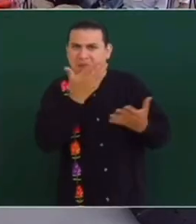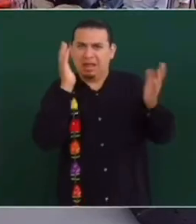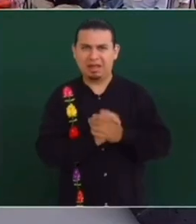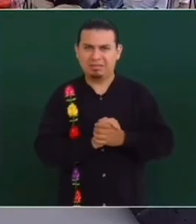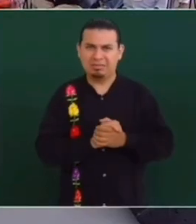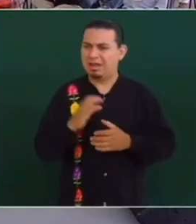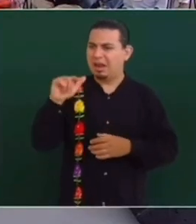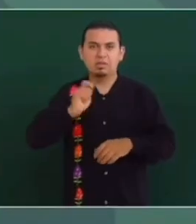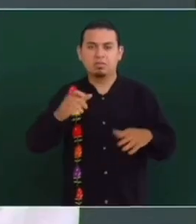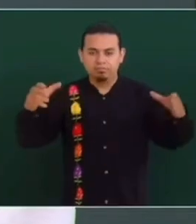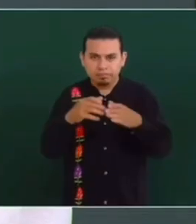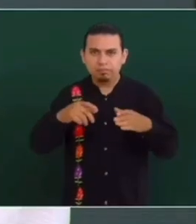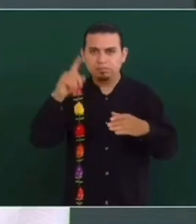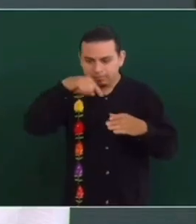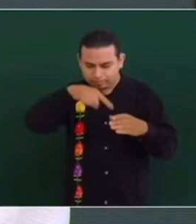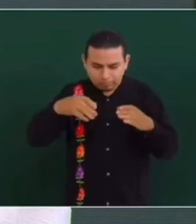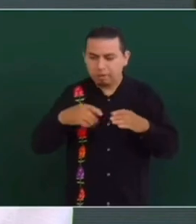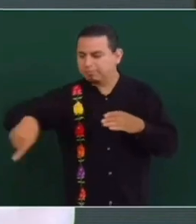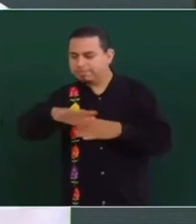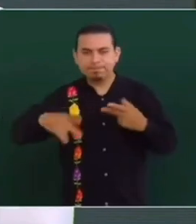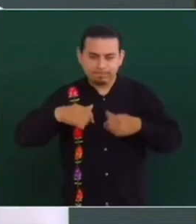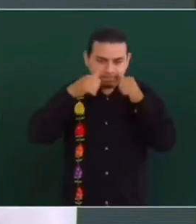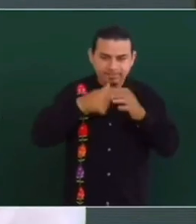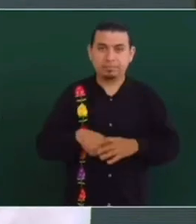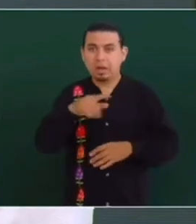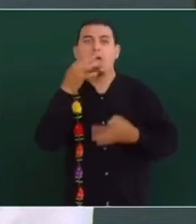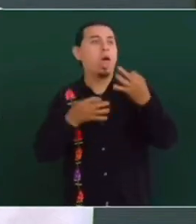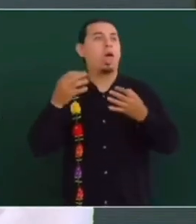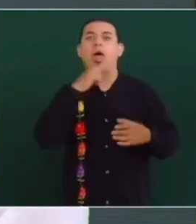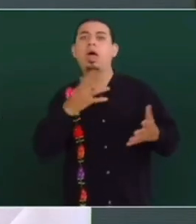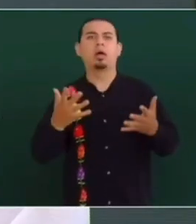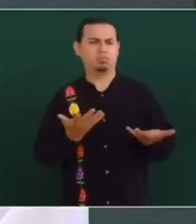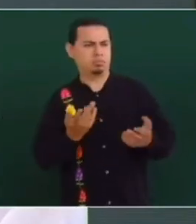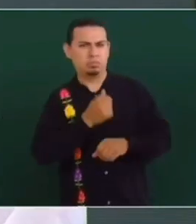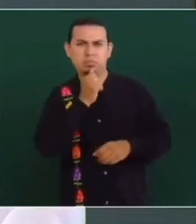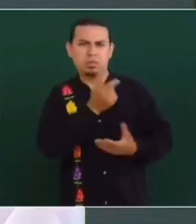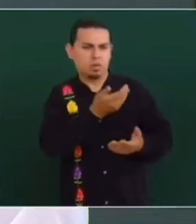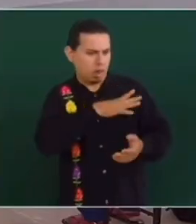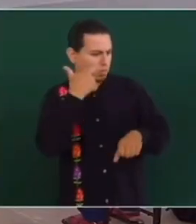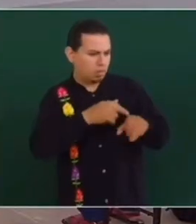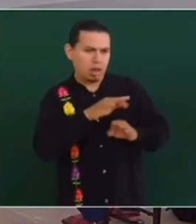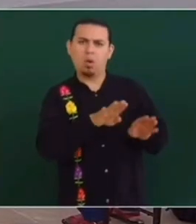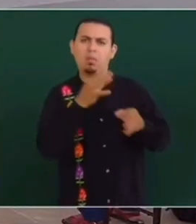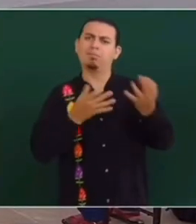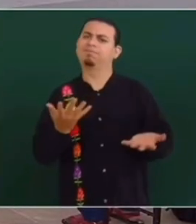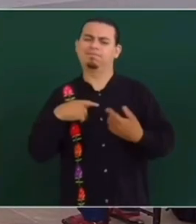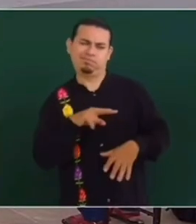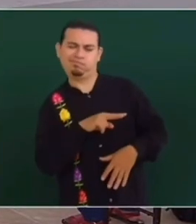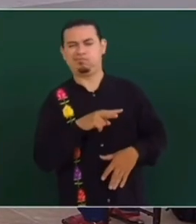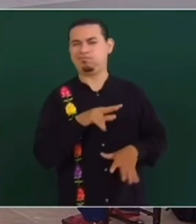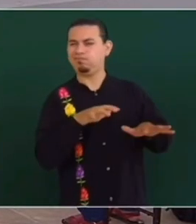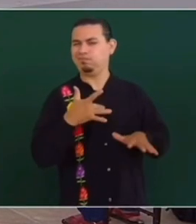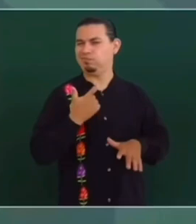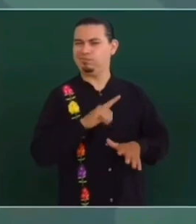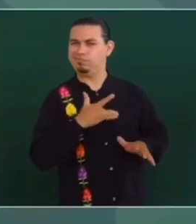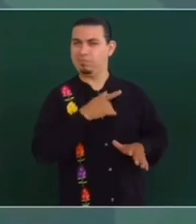Claudio X González, si se dedican a hacer campaña y todavía tienen una responsabilidad, la gente